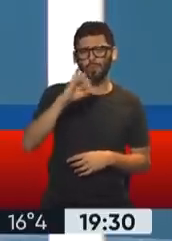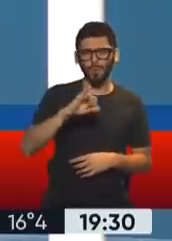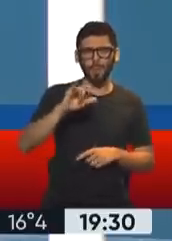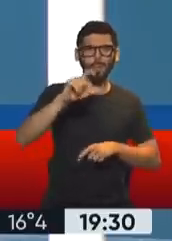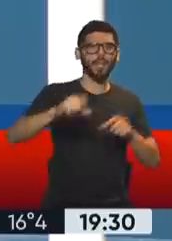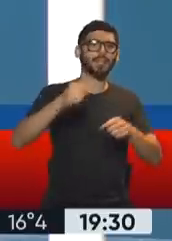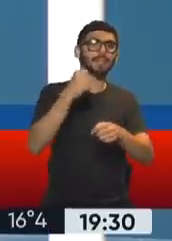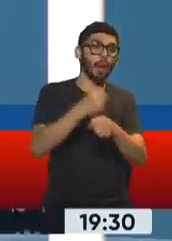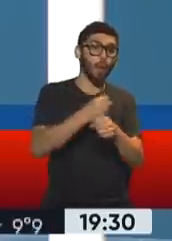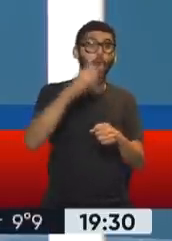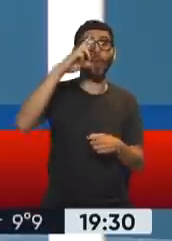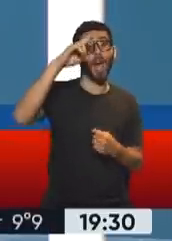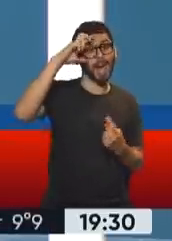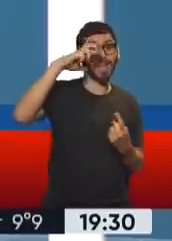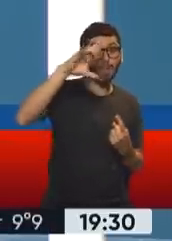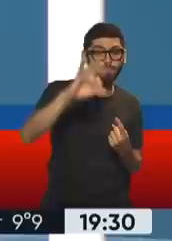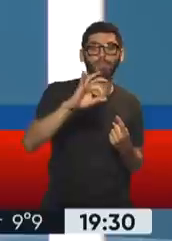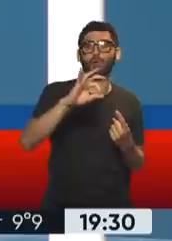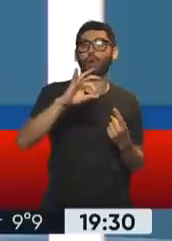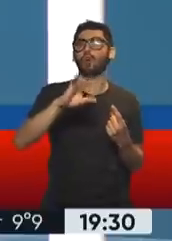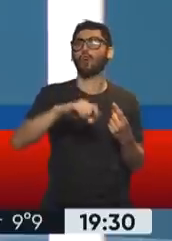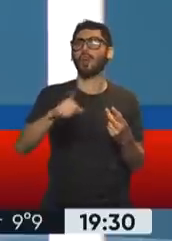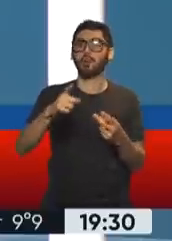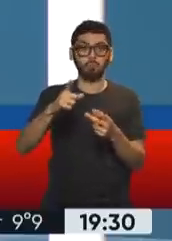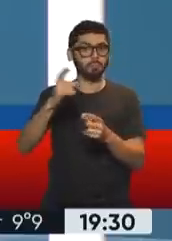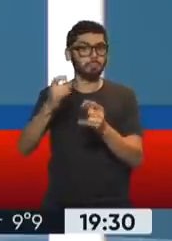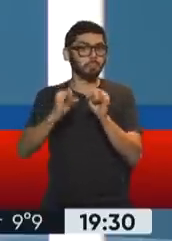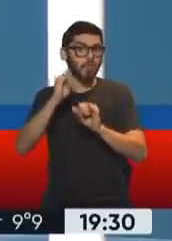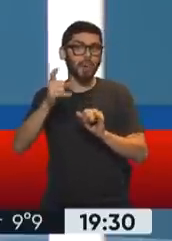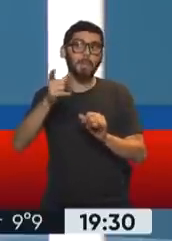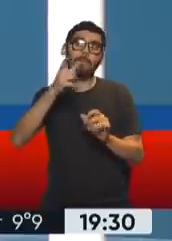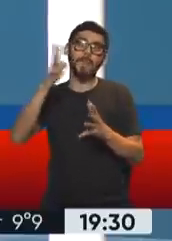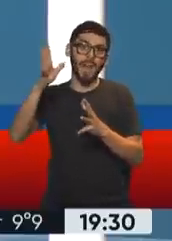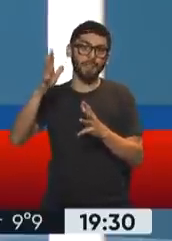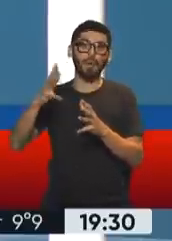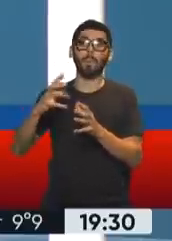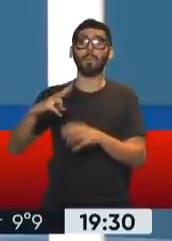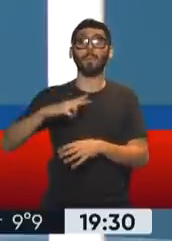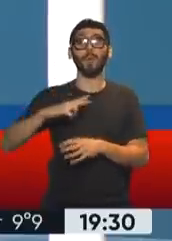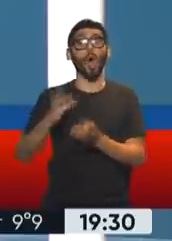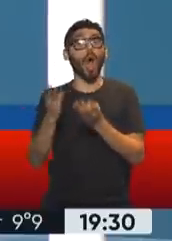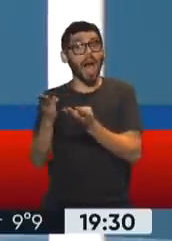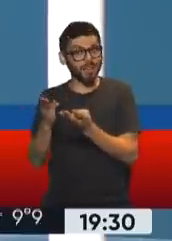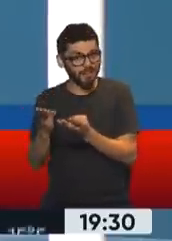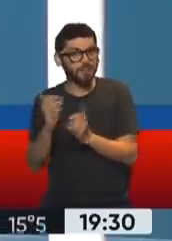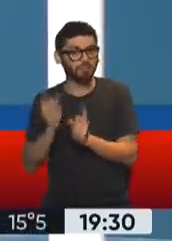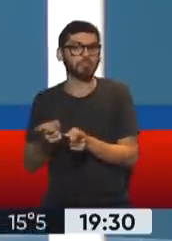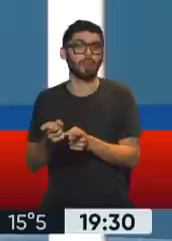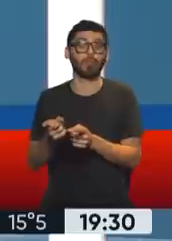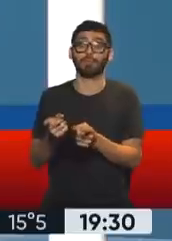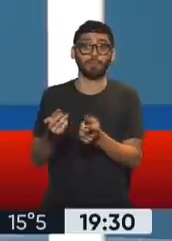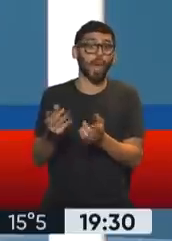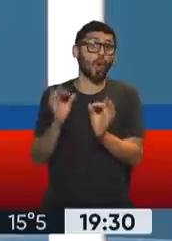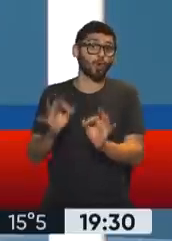trabajo y la producción, Repro, ella me contaba sobre una política similar de asistencia al sector privado para justamente